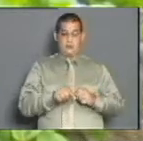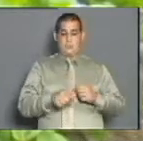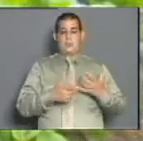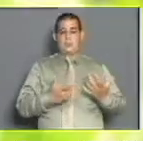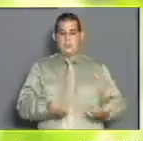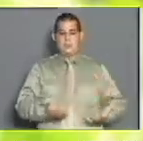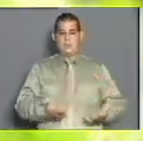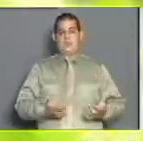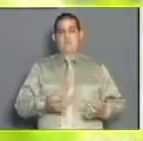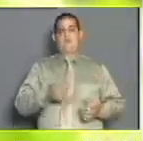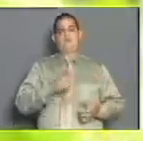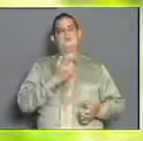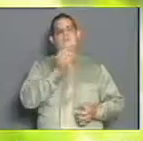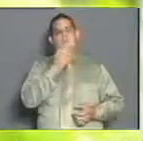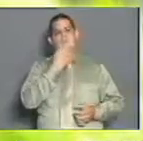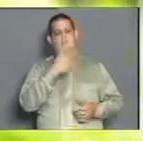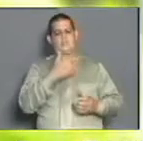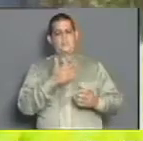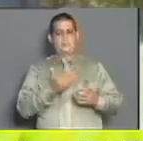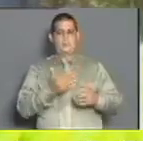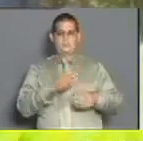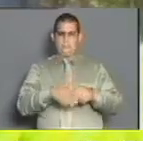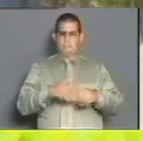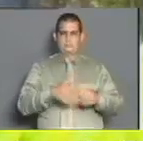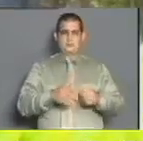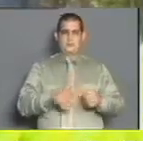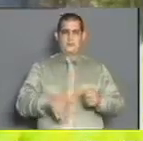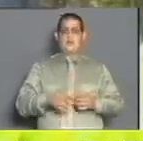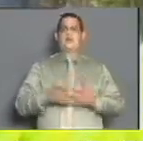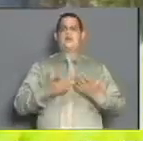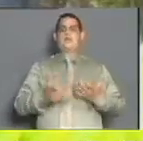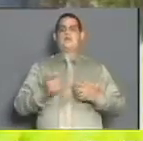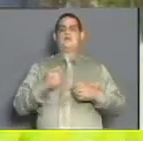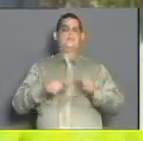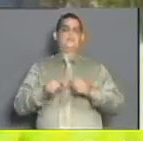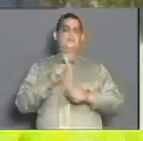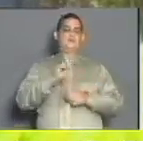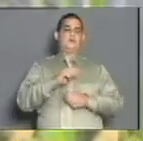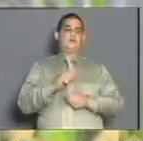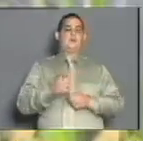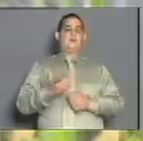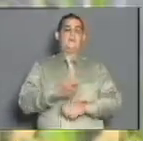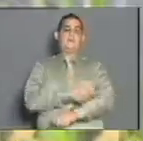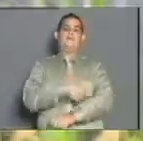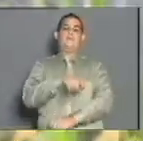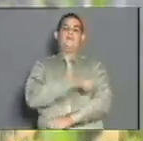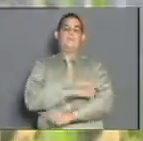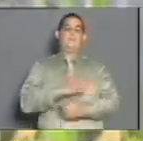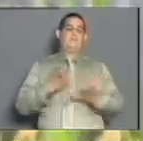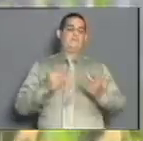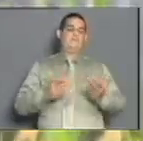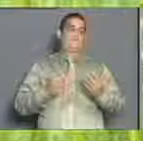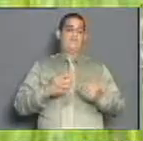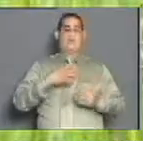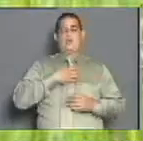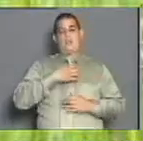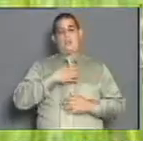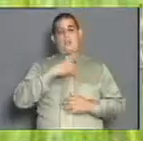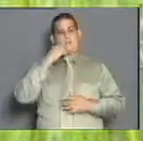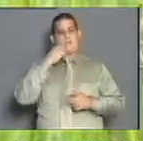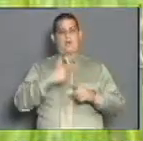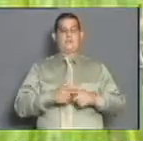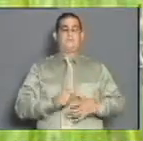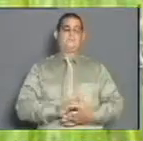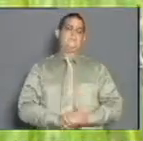hortalizas y vegetales en apoyo a las demandas alimenticias de la población dentro de los proyectos de desarrollo local.